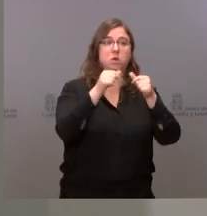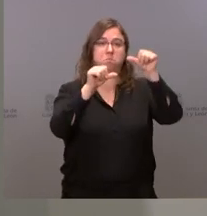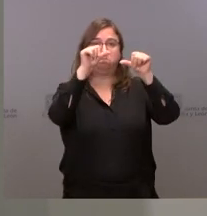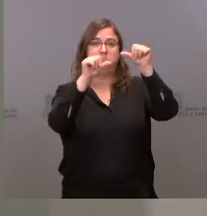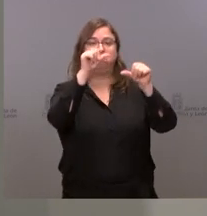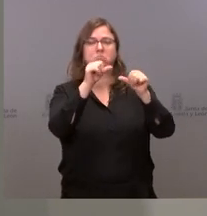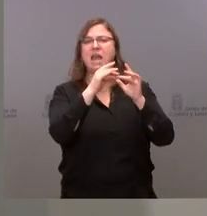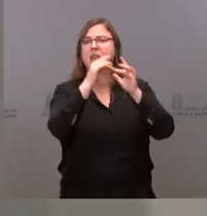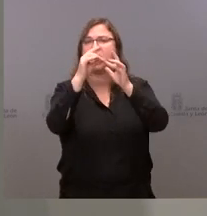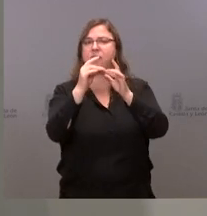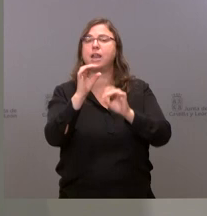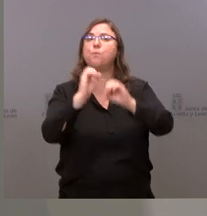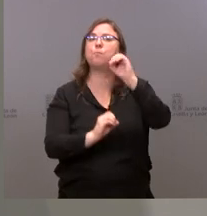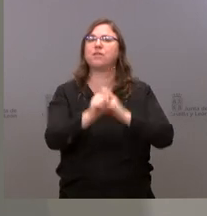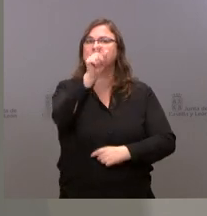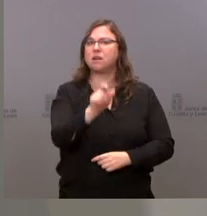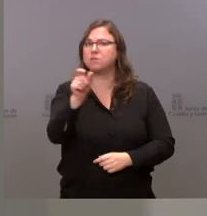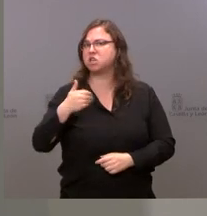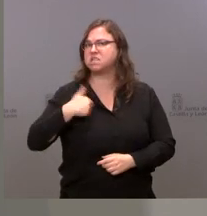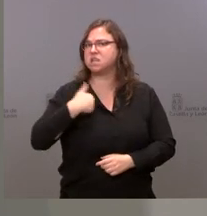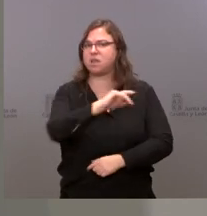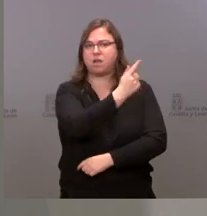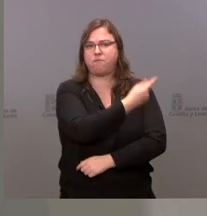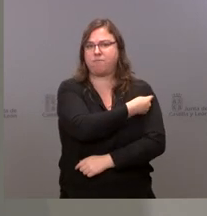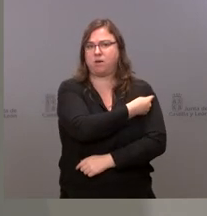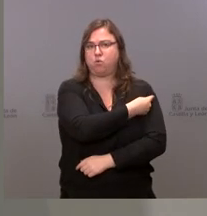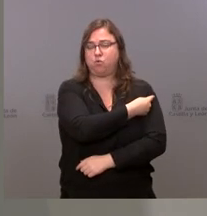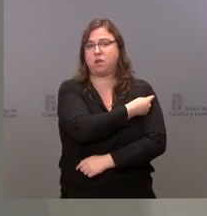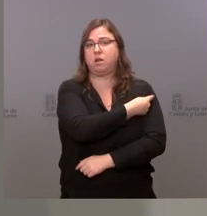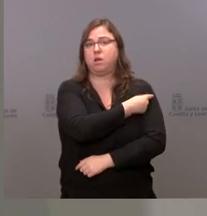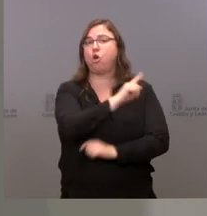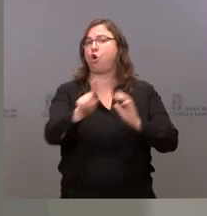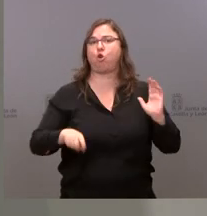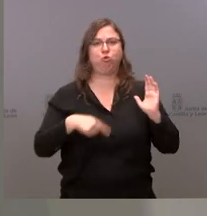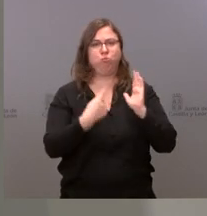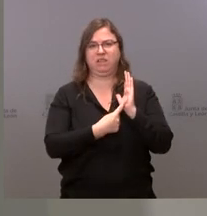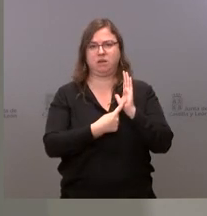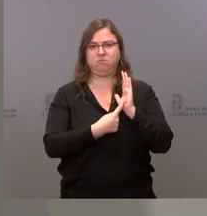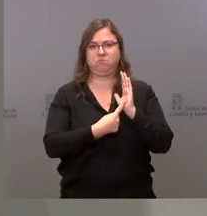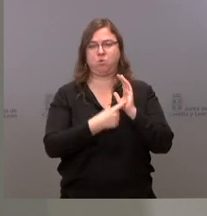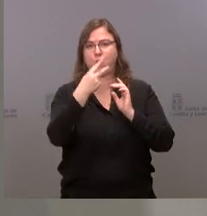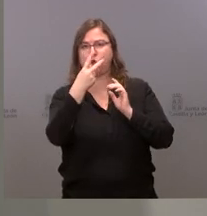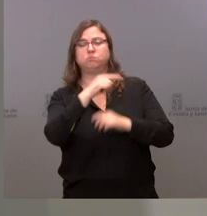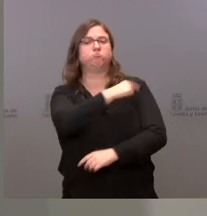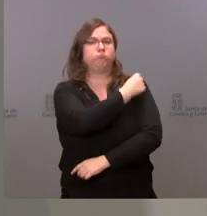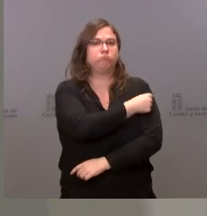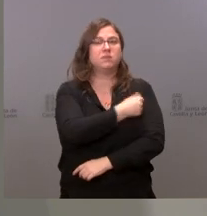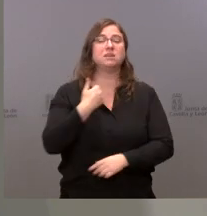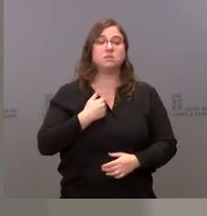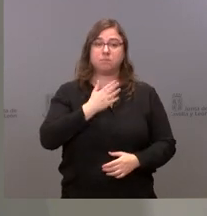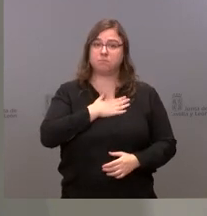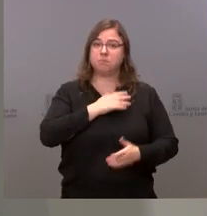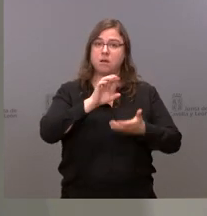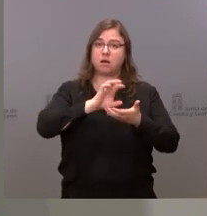el porcentaje de personas vacunadas ya de dosis completas. En el caso de nuestra comunidad autónoma,